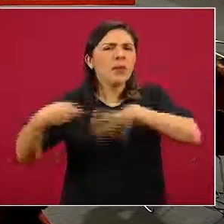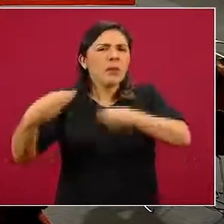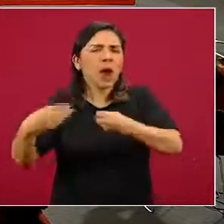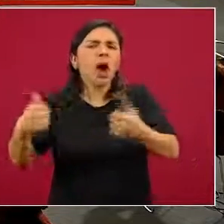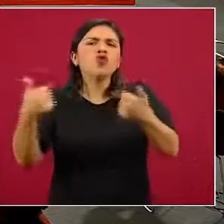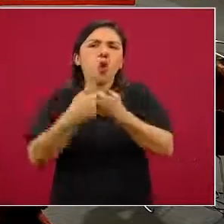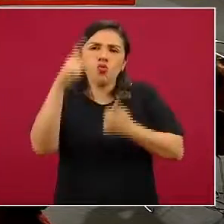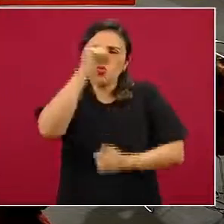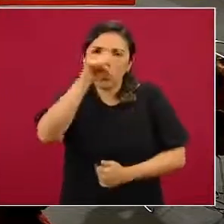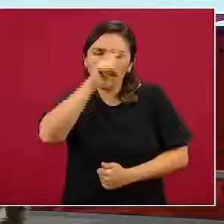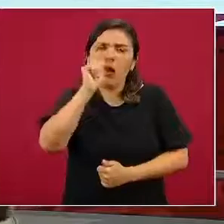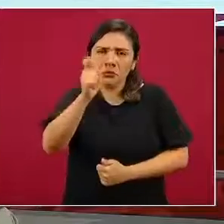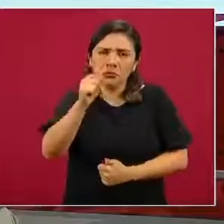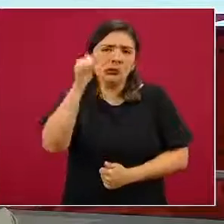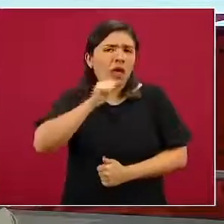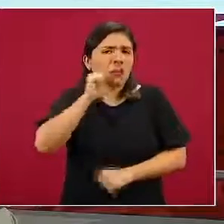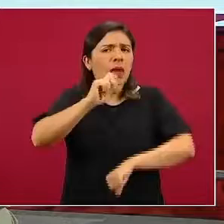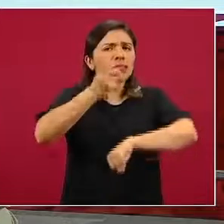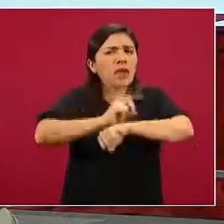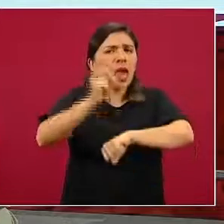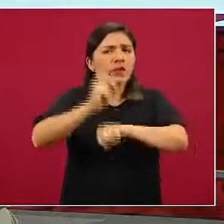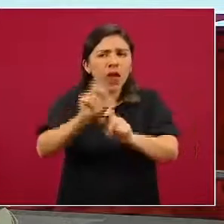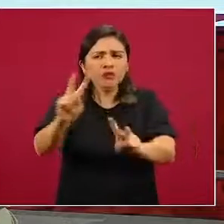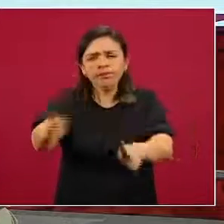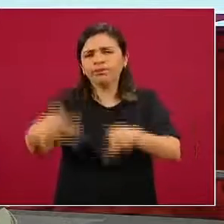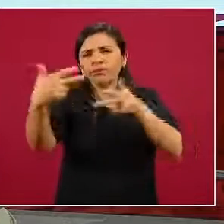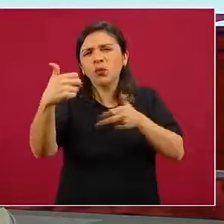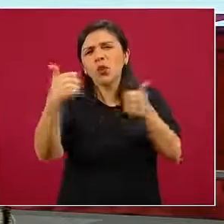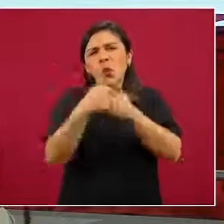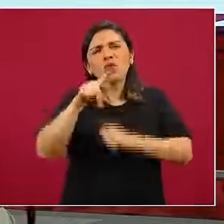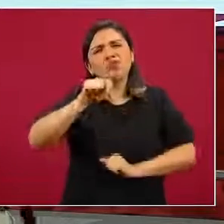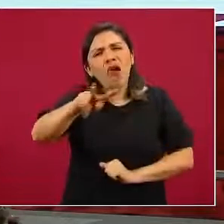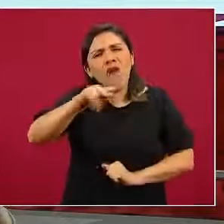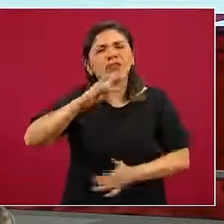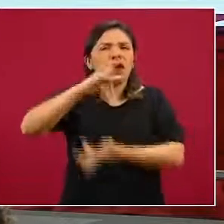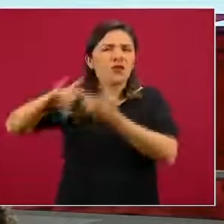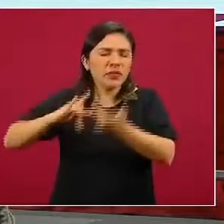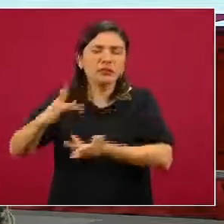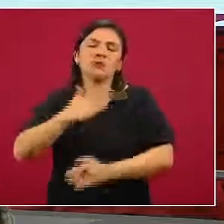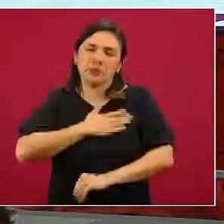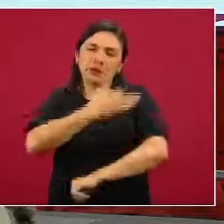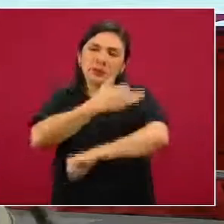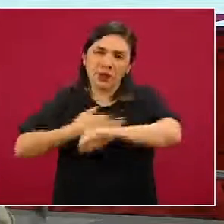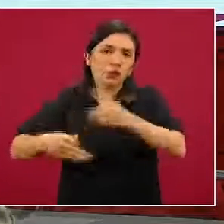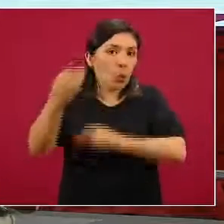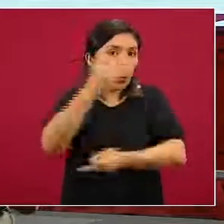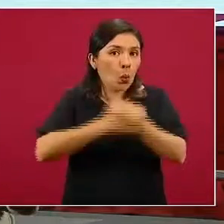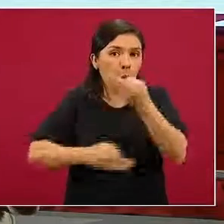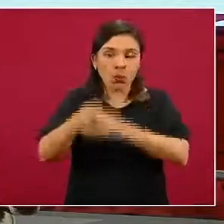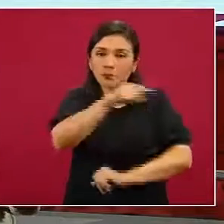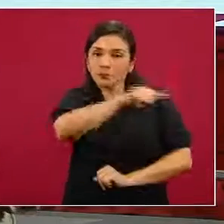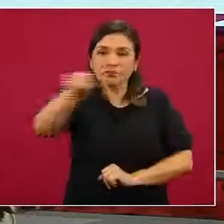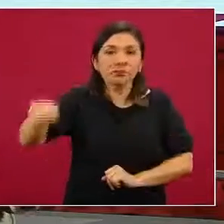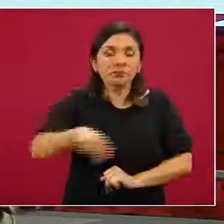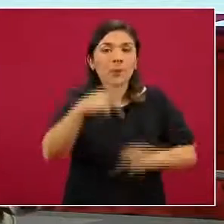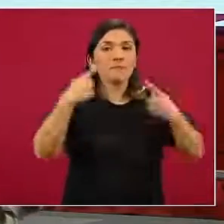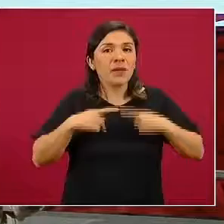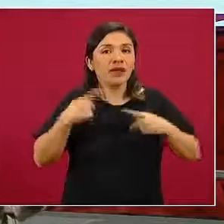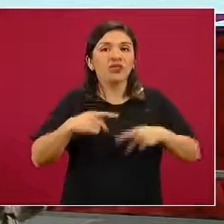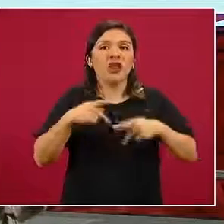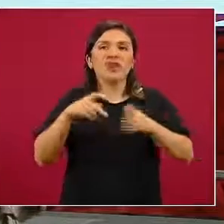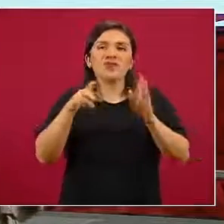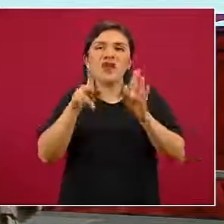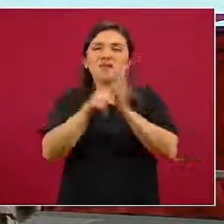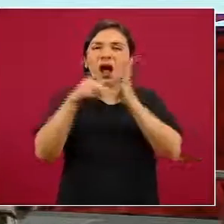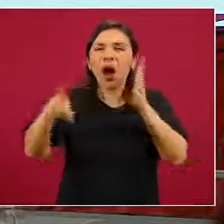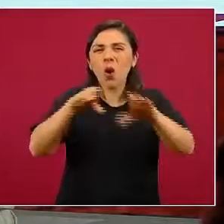referente, nos sintonizan a través de los diferentes medios. Muy buenas tardes también a todas y todas las personas de los medios